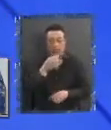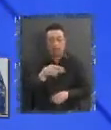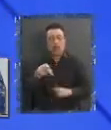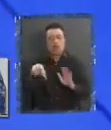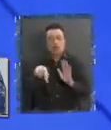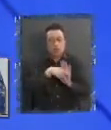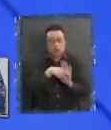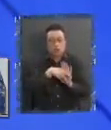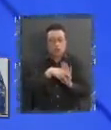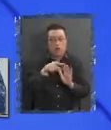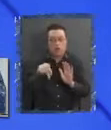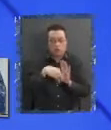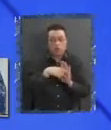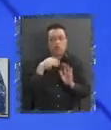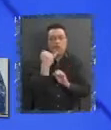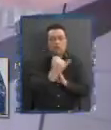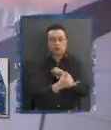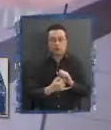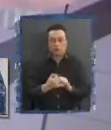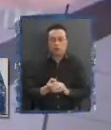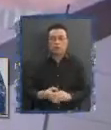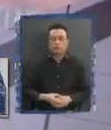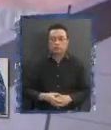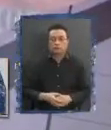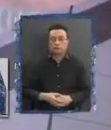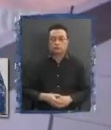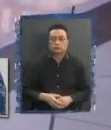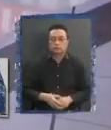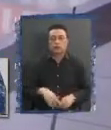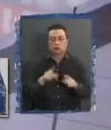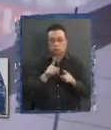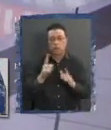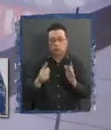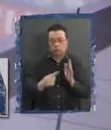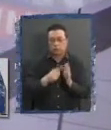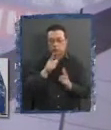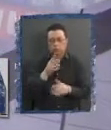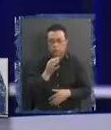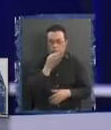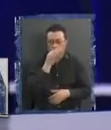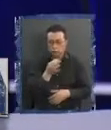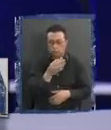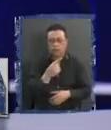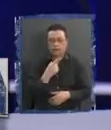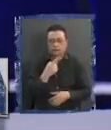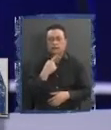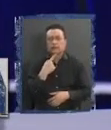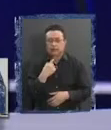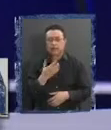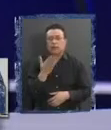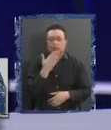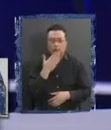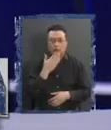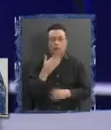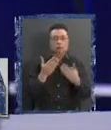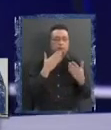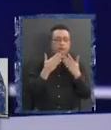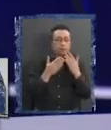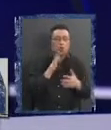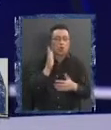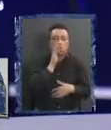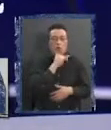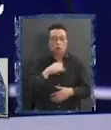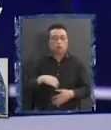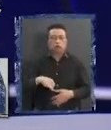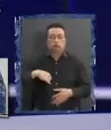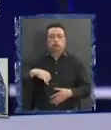norma internacional. Es que hay un punto también que tú levantaste y que es interesante también respecto de que hablaba de que acá no hay privilegios para el pueblo